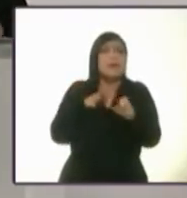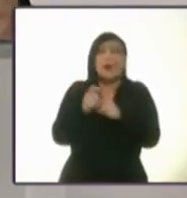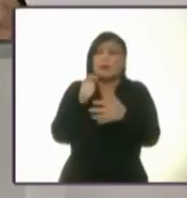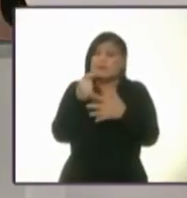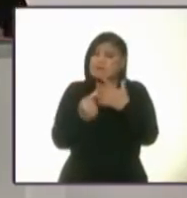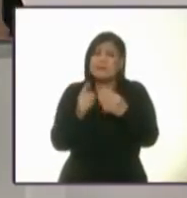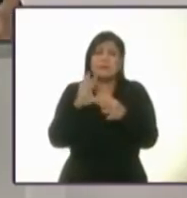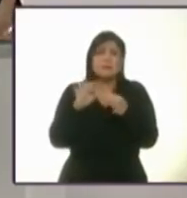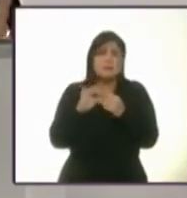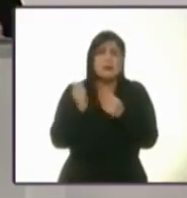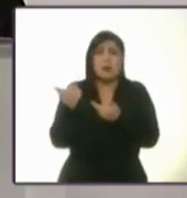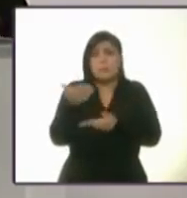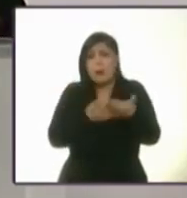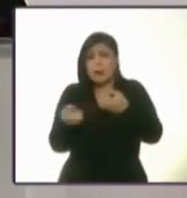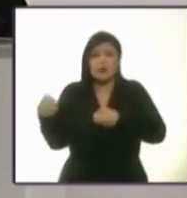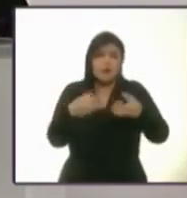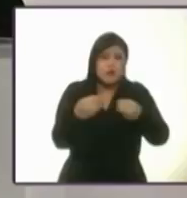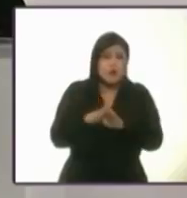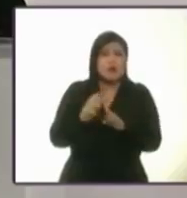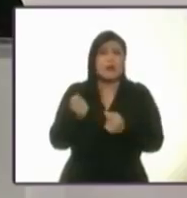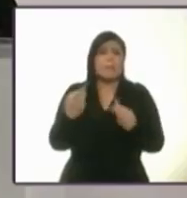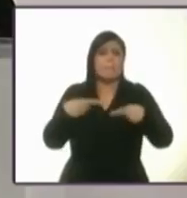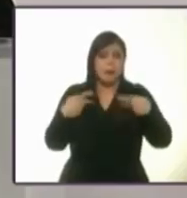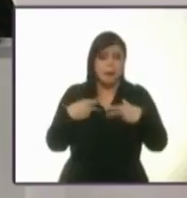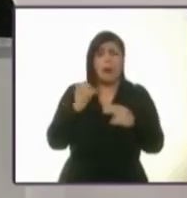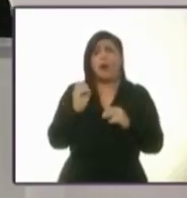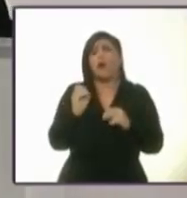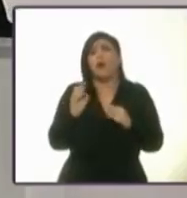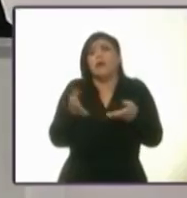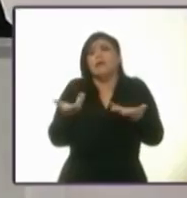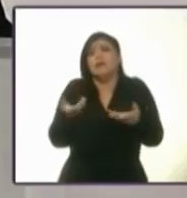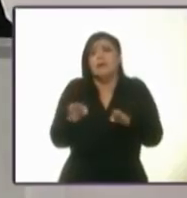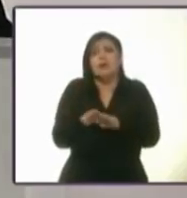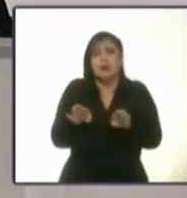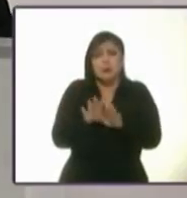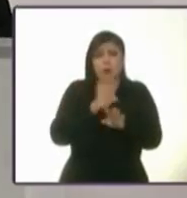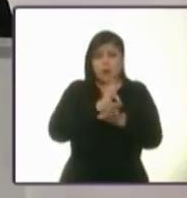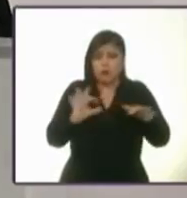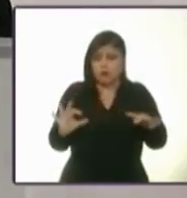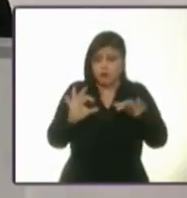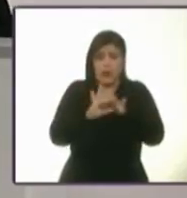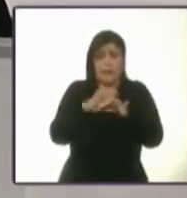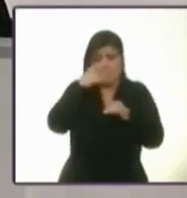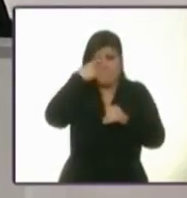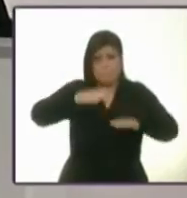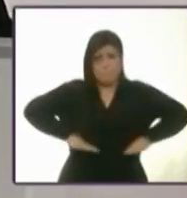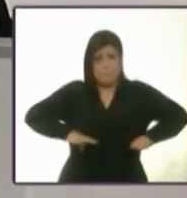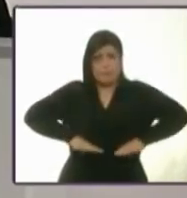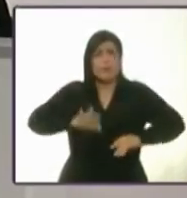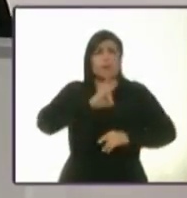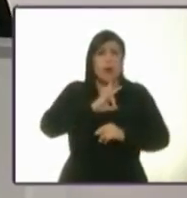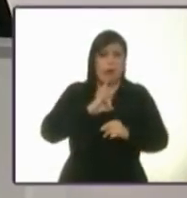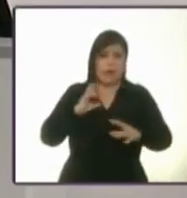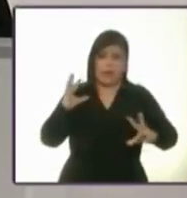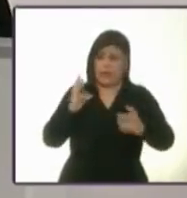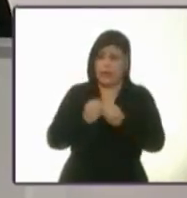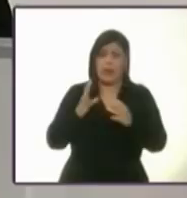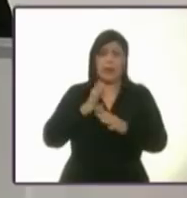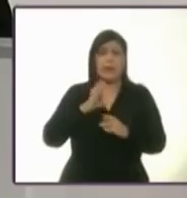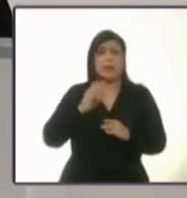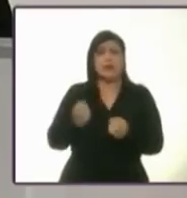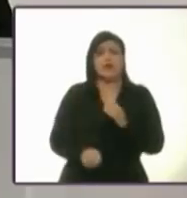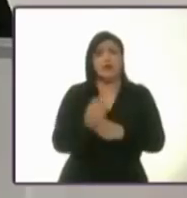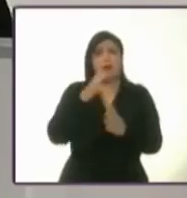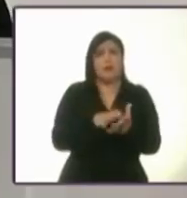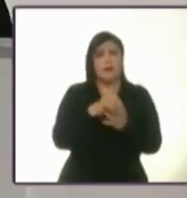términos? ¿Conviven unos con otros? Y también, ¿cómo podría ser compatible con los órganos y mecanismos ya existentes y establecidos en la nueva